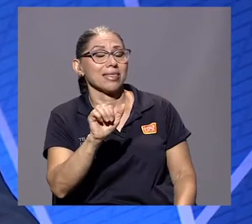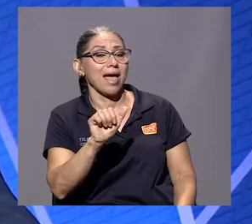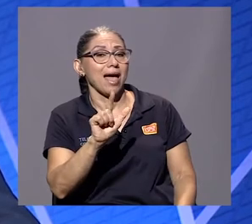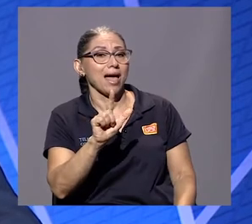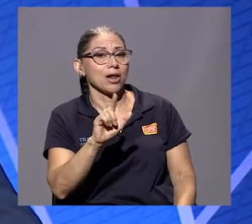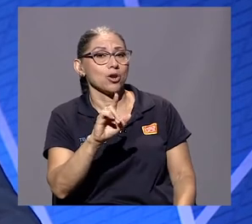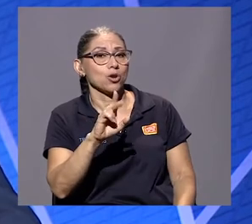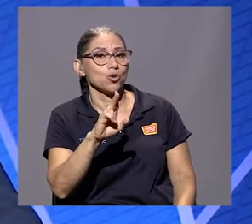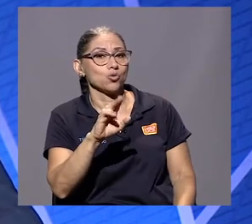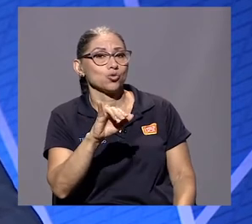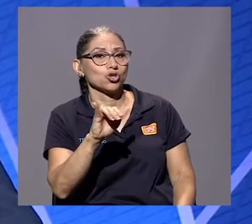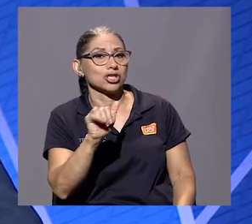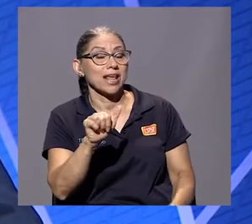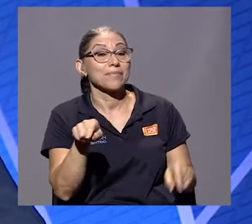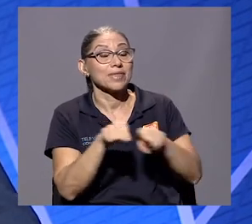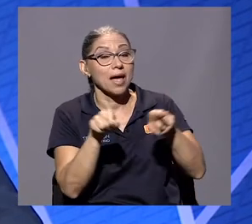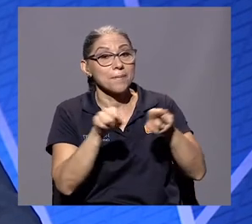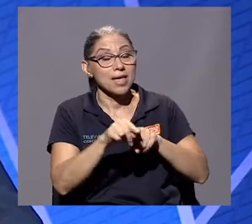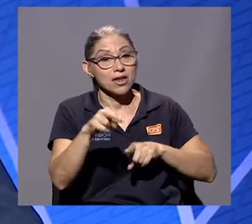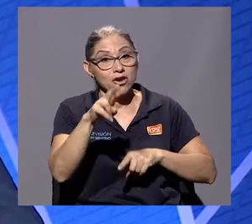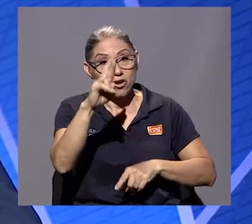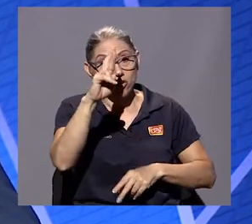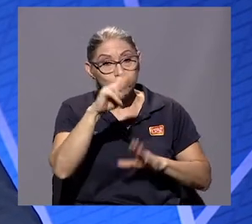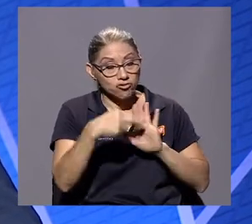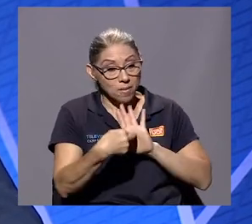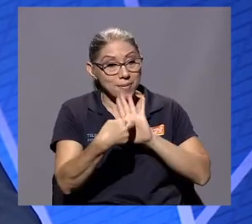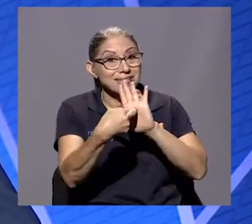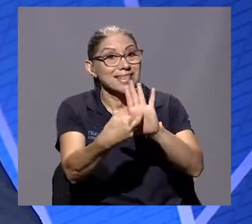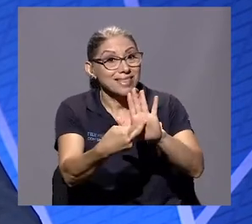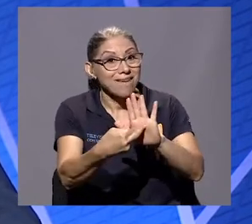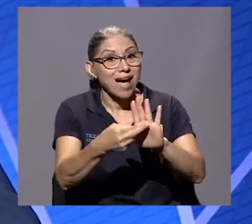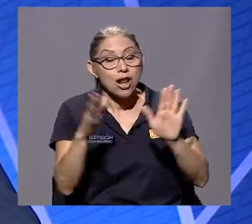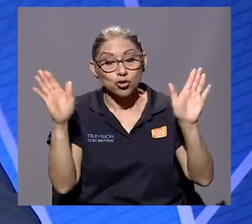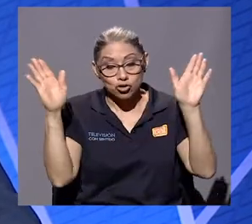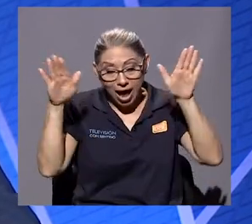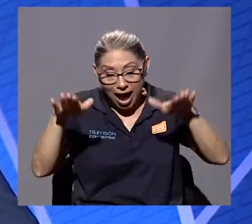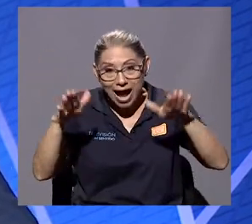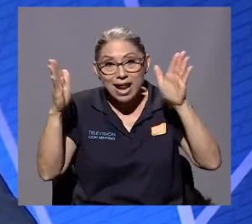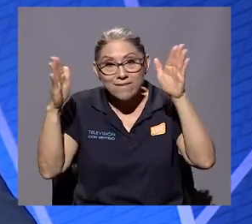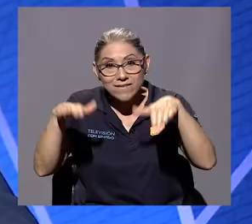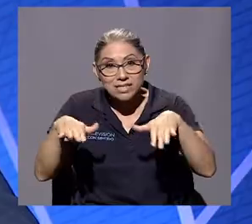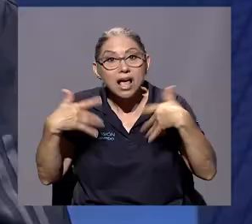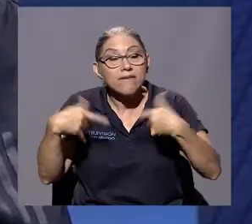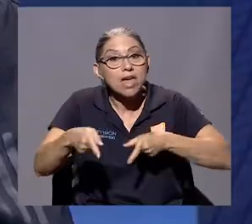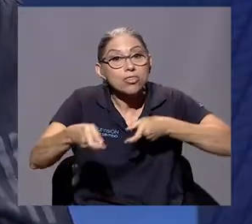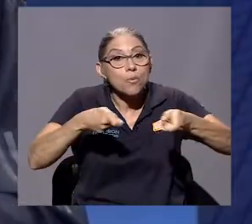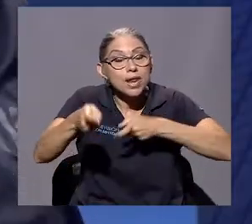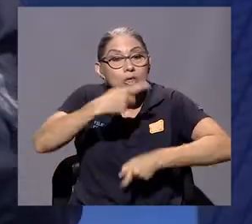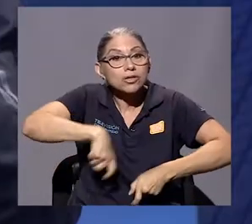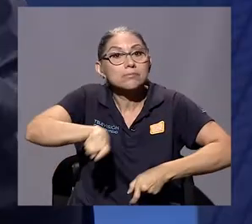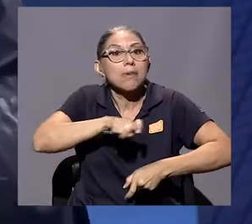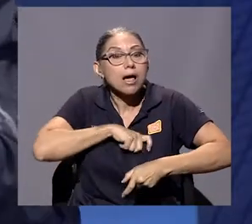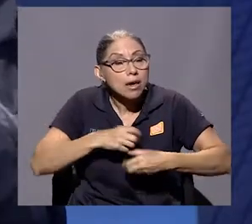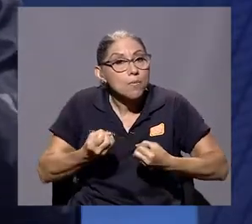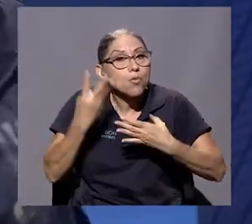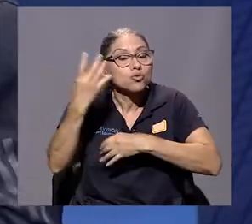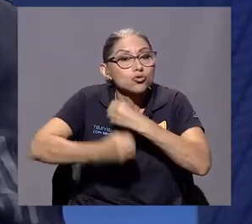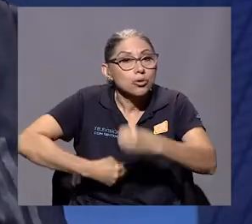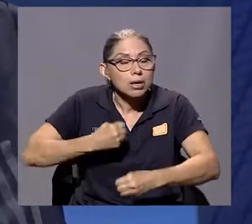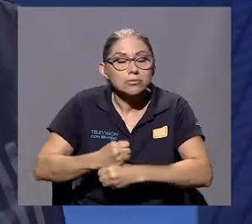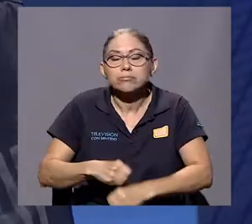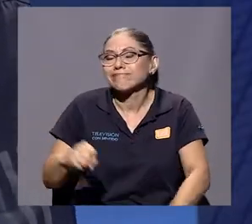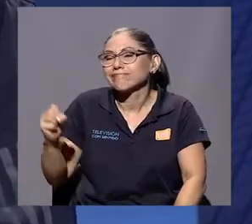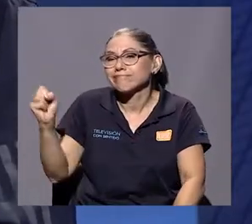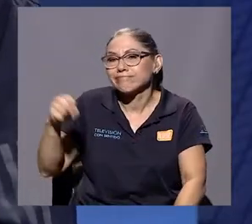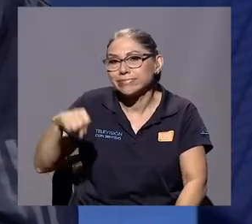representaba cómo los árabes en su momento habían dominado 900 años España. Claro. Y bueno, mil cosas.